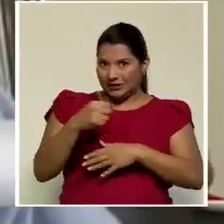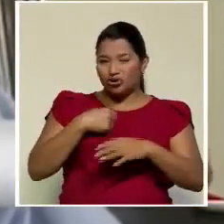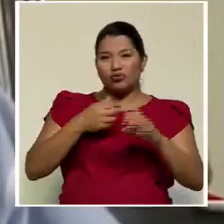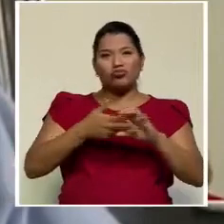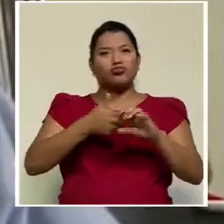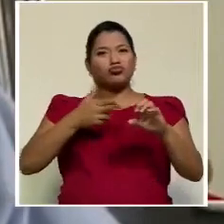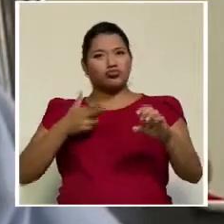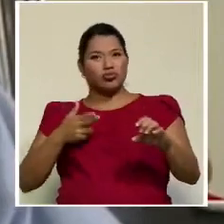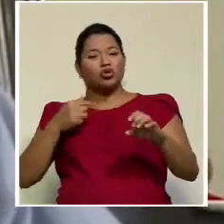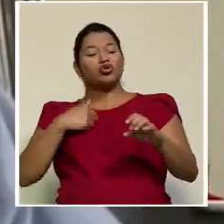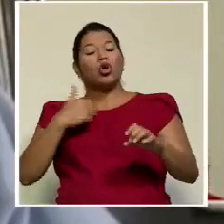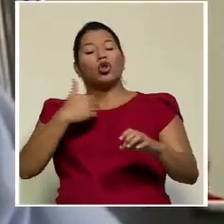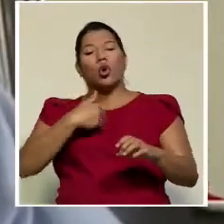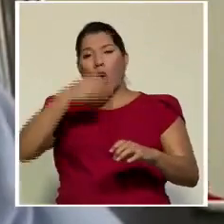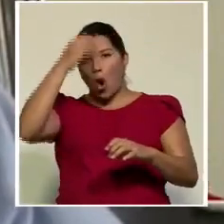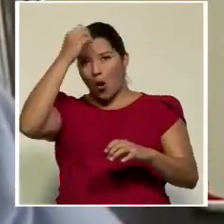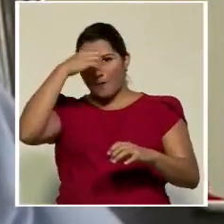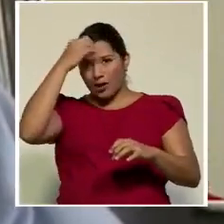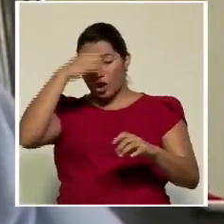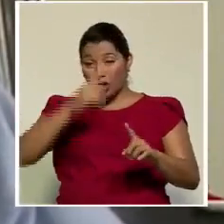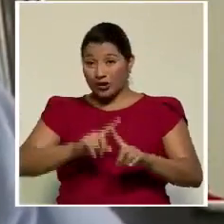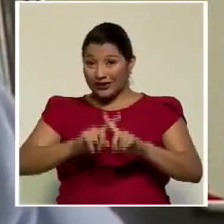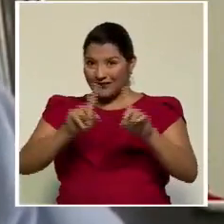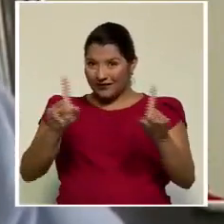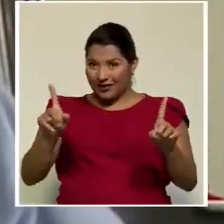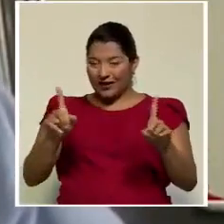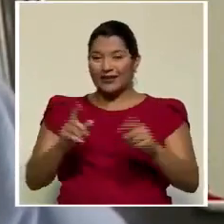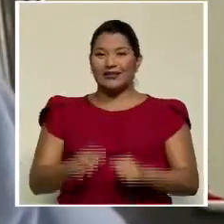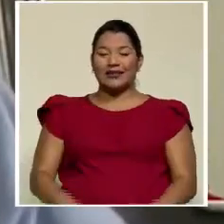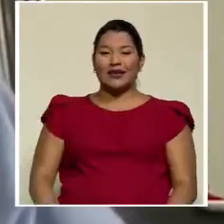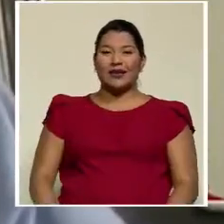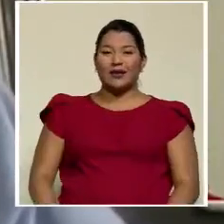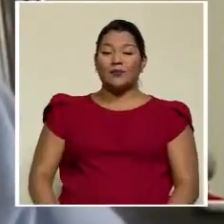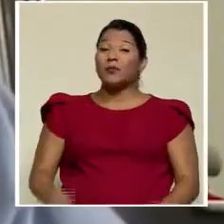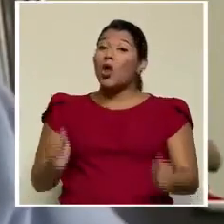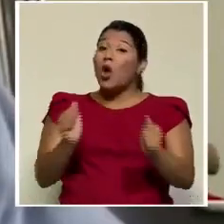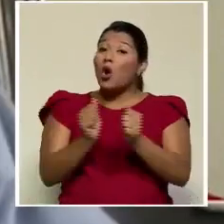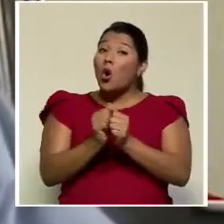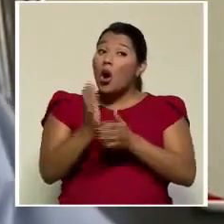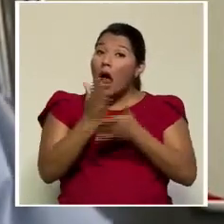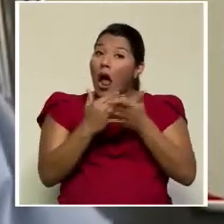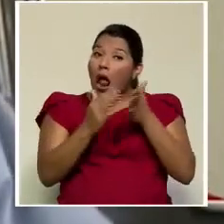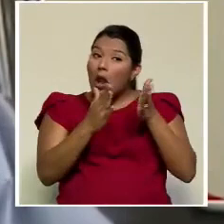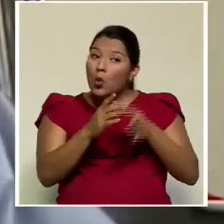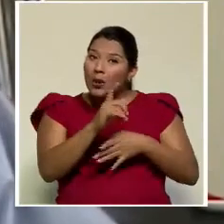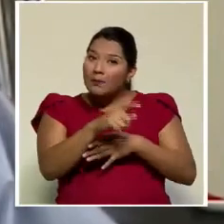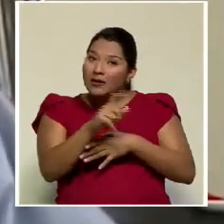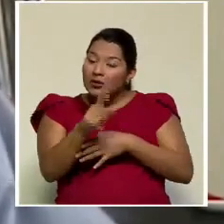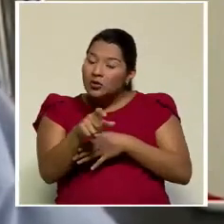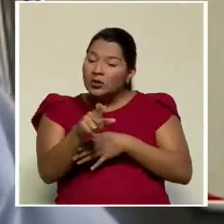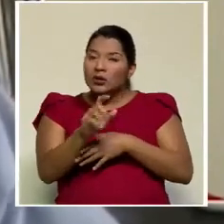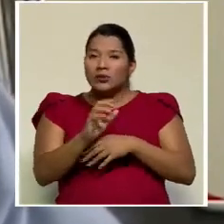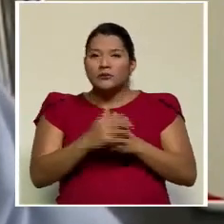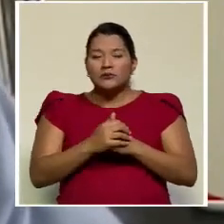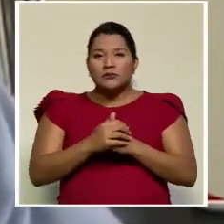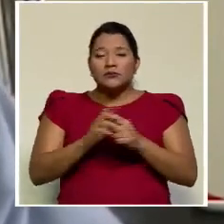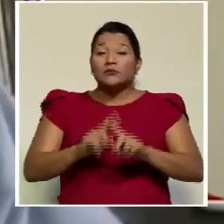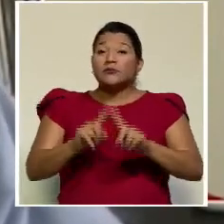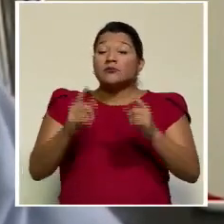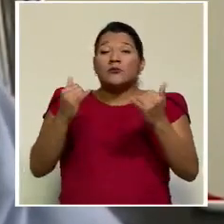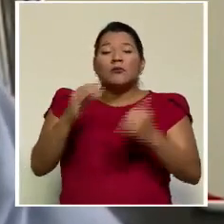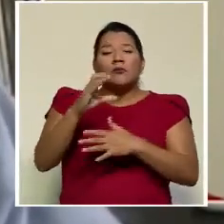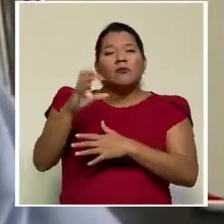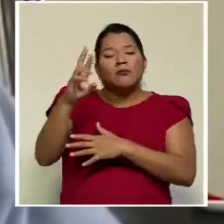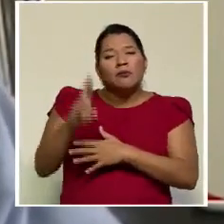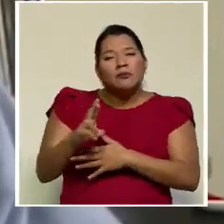he tenido diferencias o tuve diferencias con algunos procederes y algunas posiciones, pero ahora el